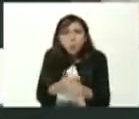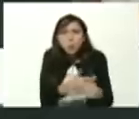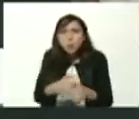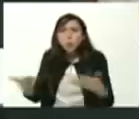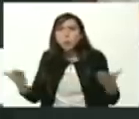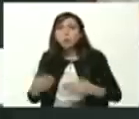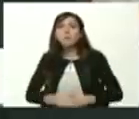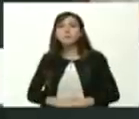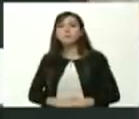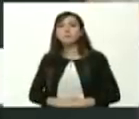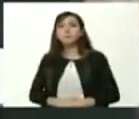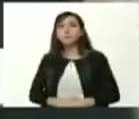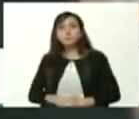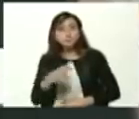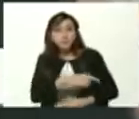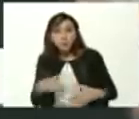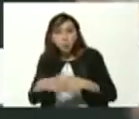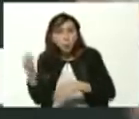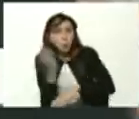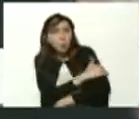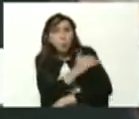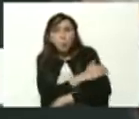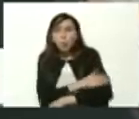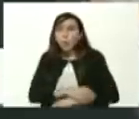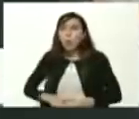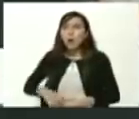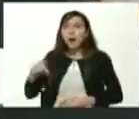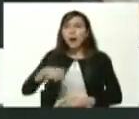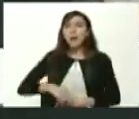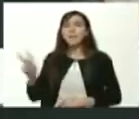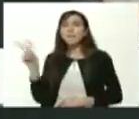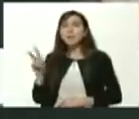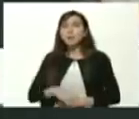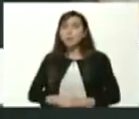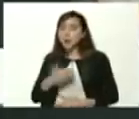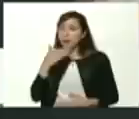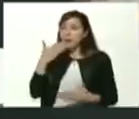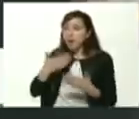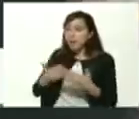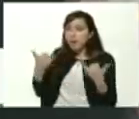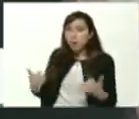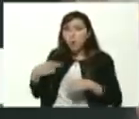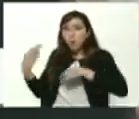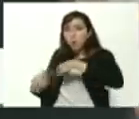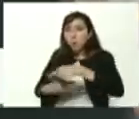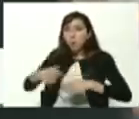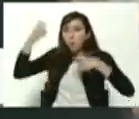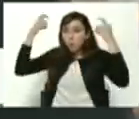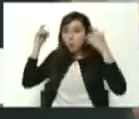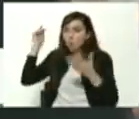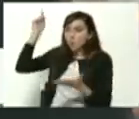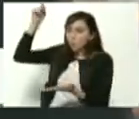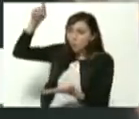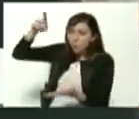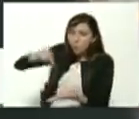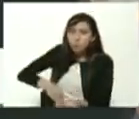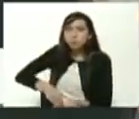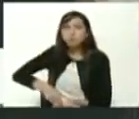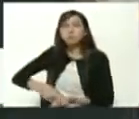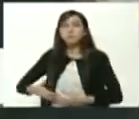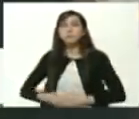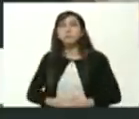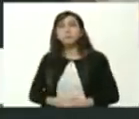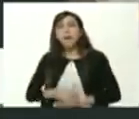por parte de la derecha oligárquica venezolana y hoy gracias a la revolución desde la llegada del presidente Hugo Rafael Chávez Fría